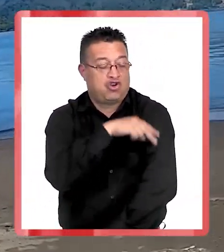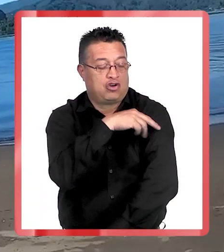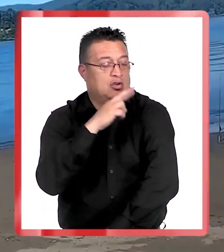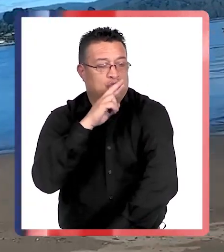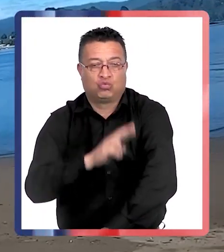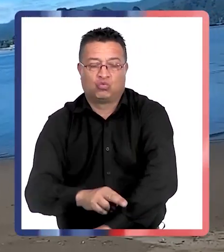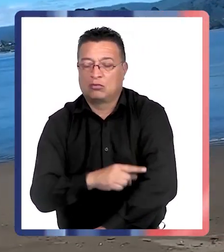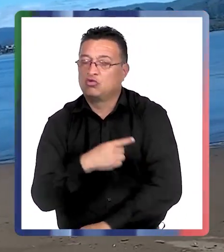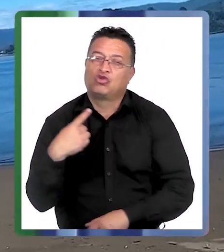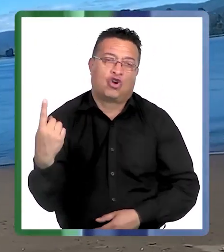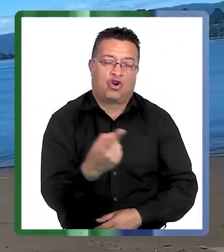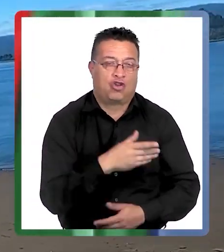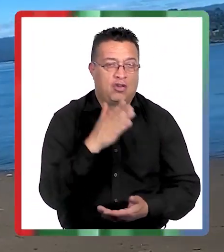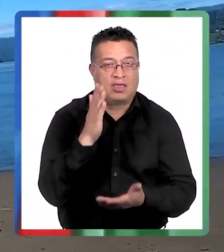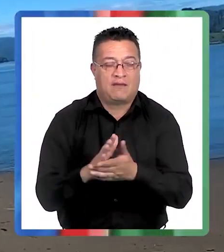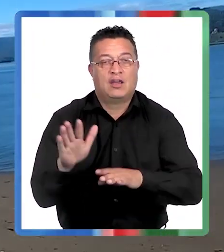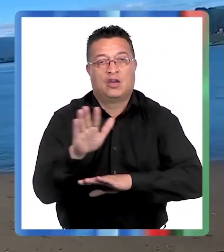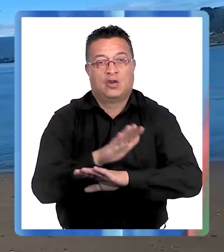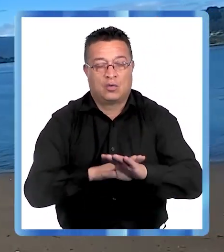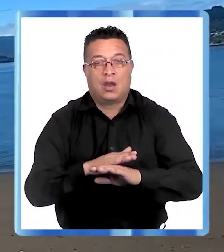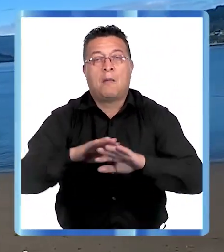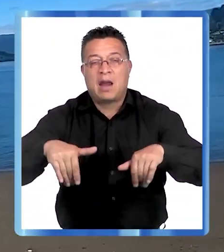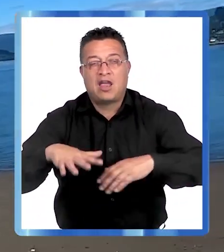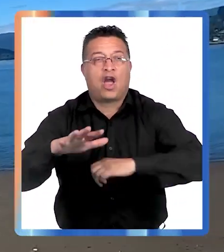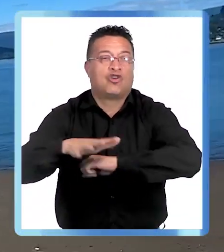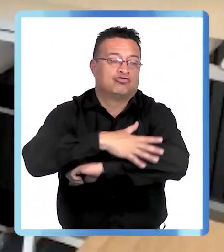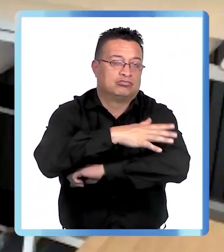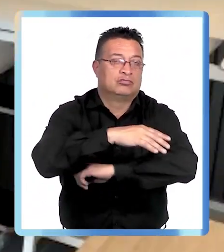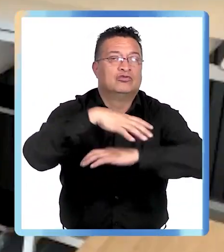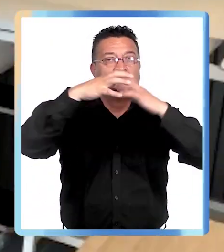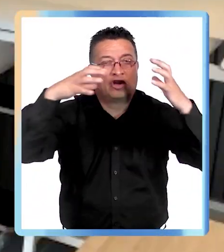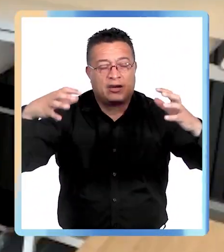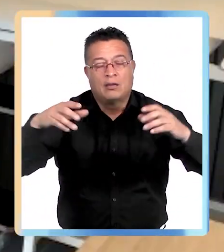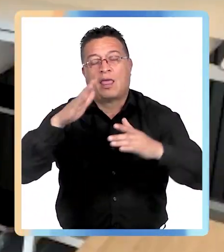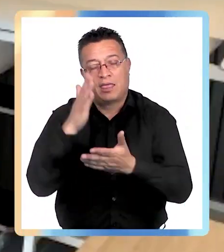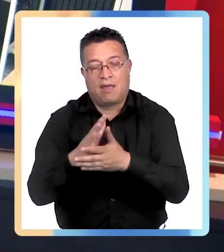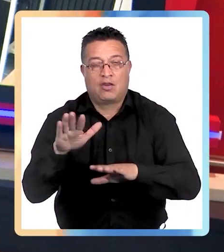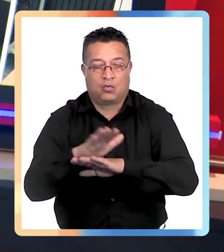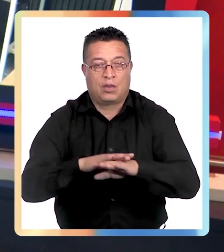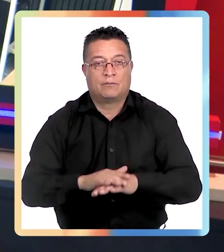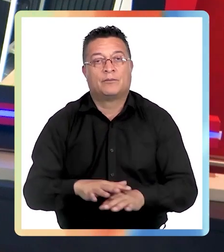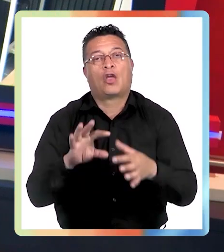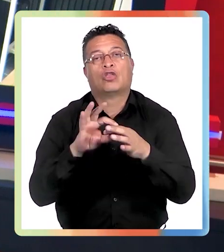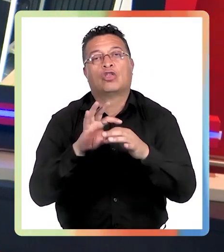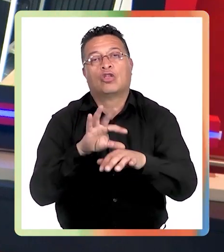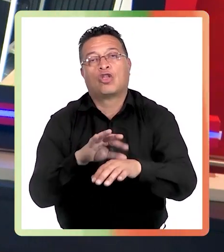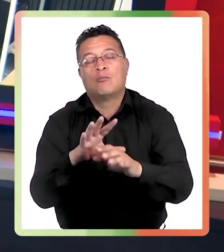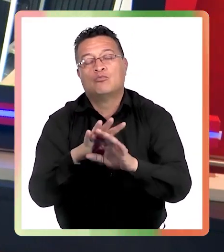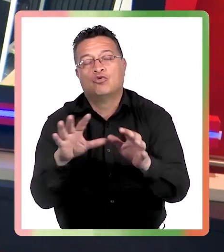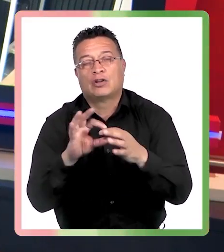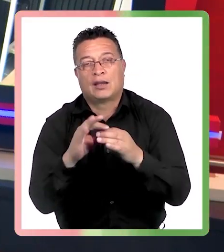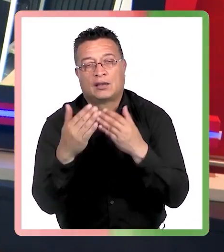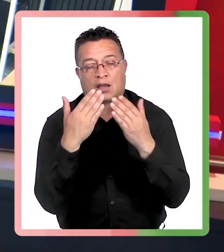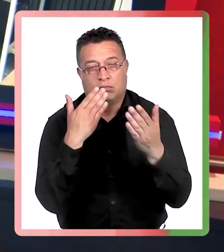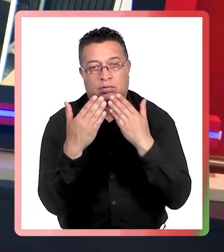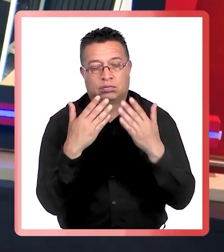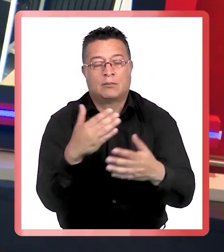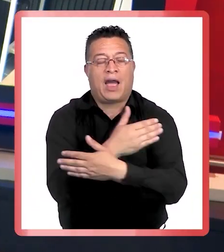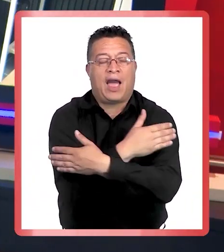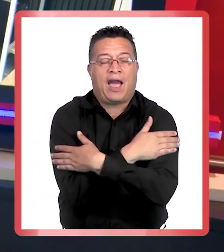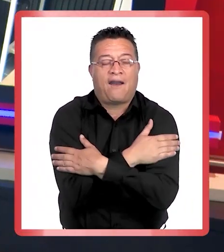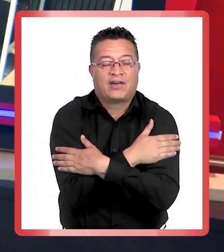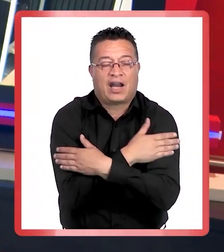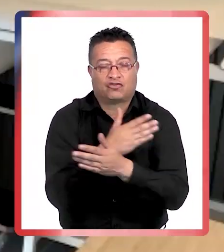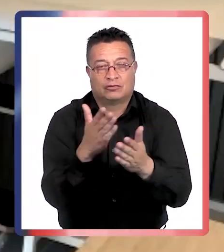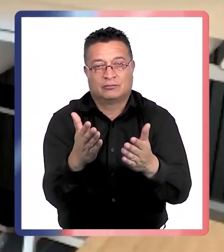al norte o más al sur, en la playa, en la cordillera, todos nos deberíamos cuidar en nuestro país. Doctora, muchísimas gracias por esta conversación y le mandamos un